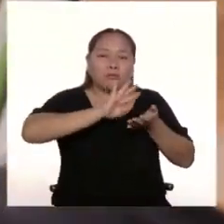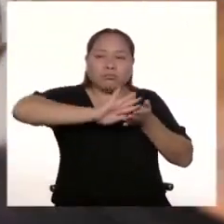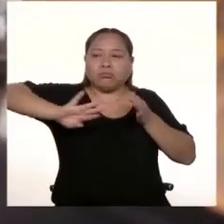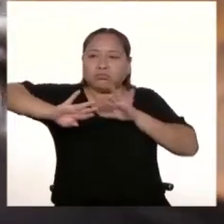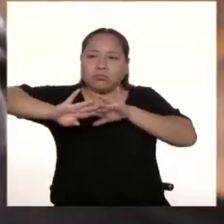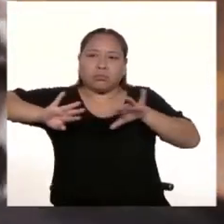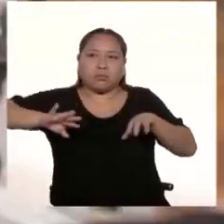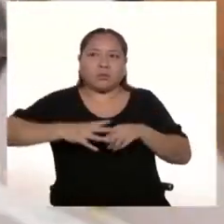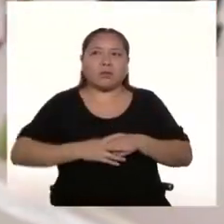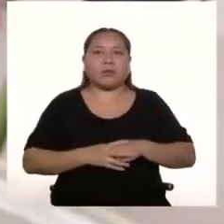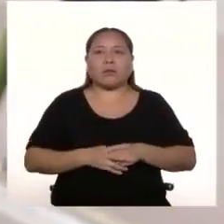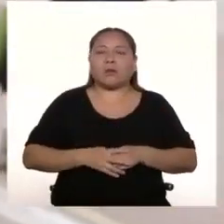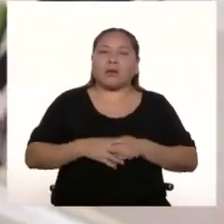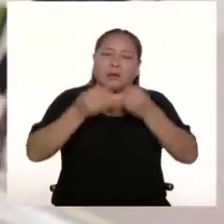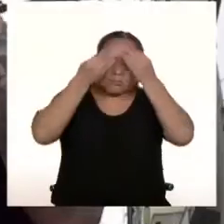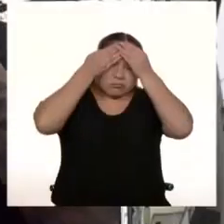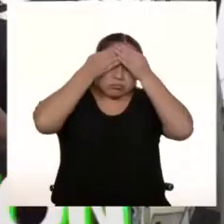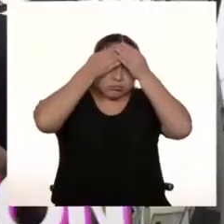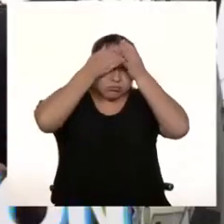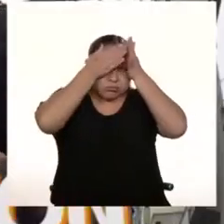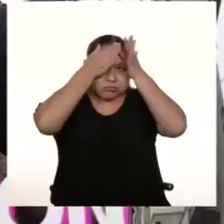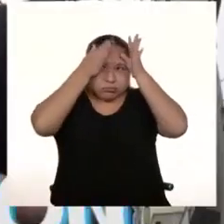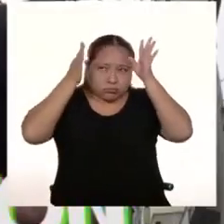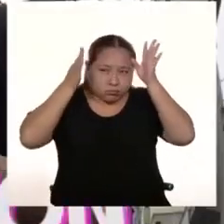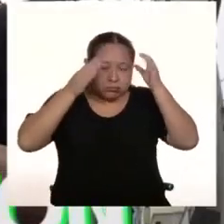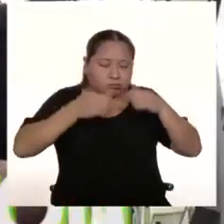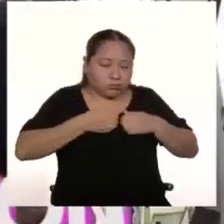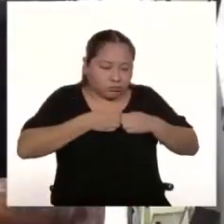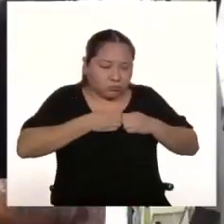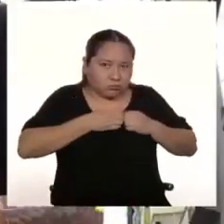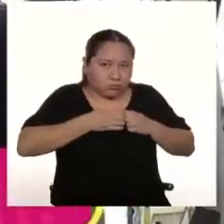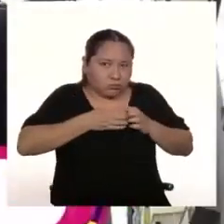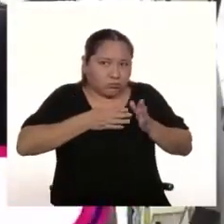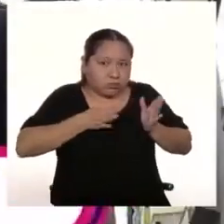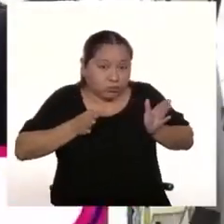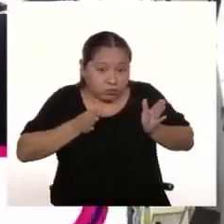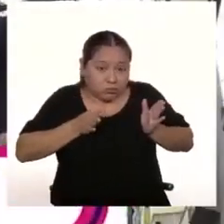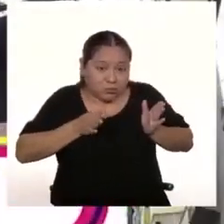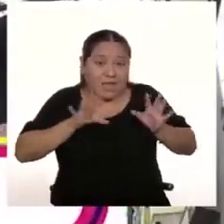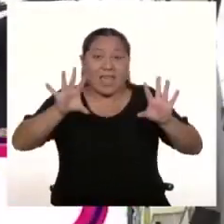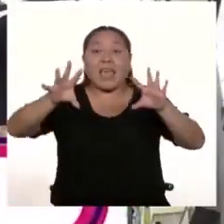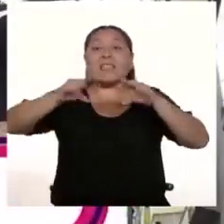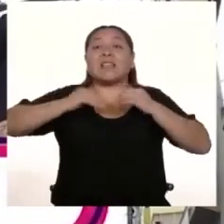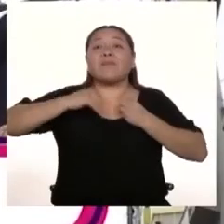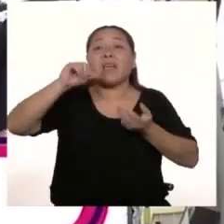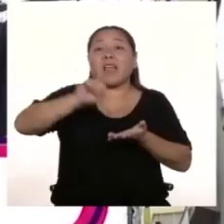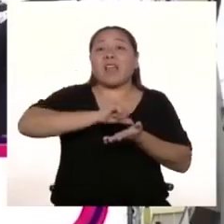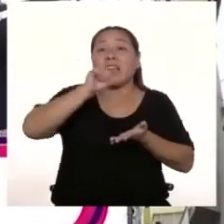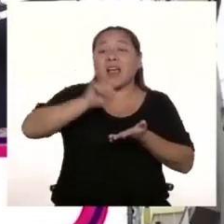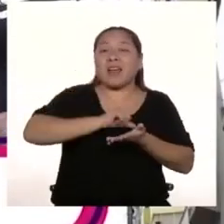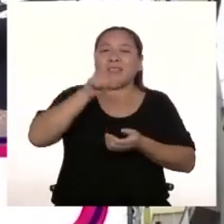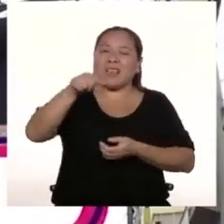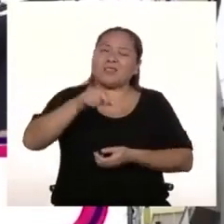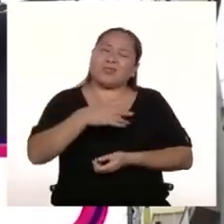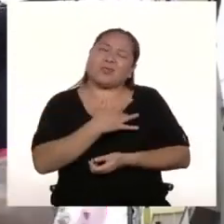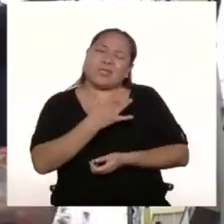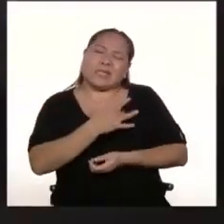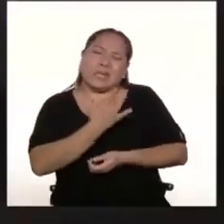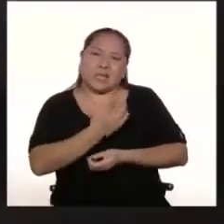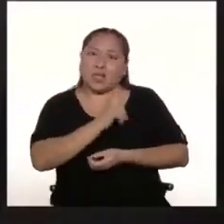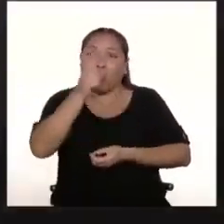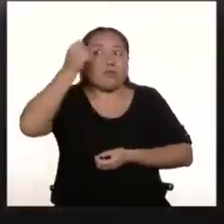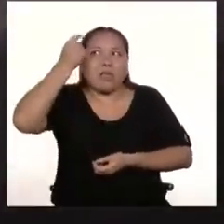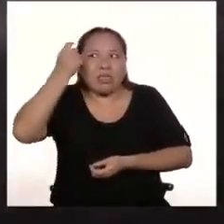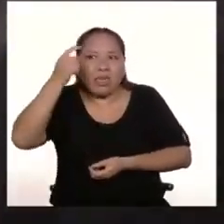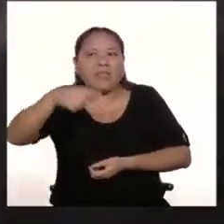abrir un poco la mente, abrir el corazón hacia el arte, porque el arte se siente, ¿no? No es algo que uno quiere entender. Entonces,